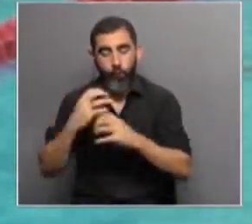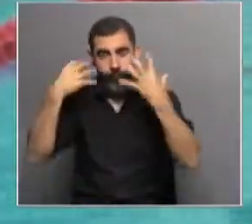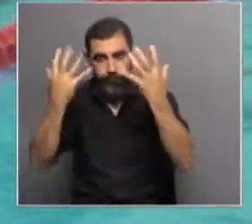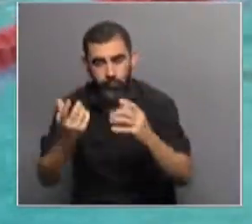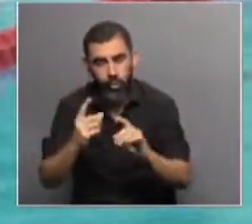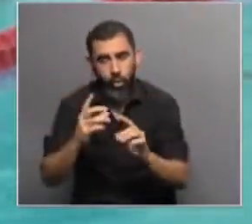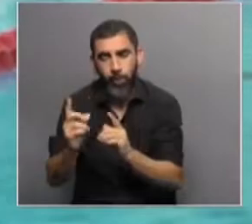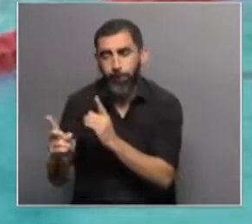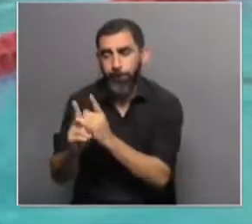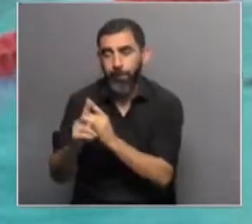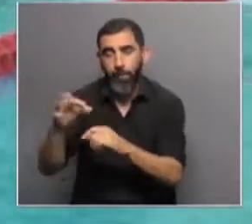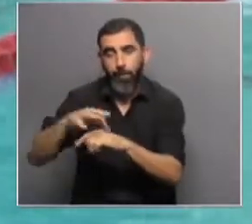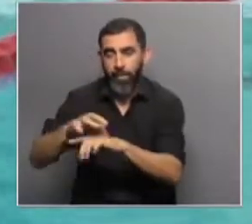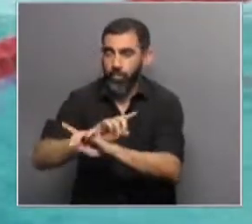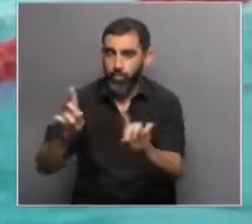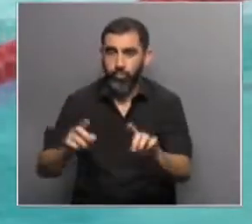atendemos clínicamente.